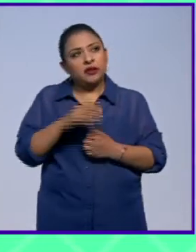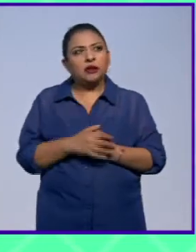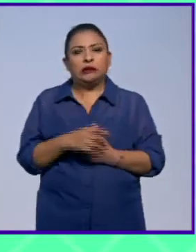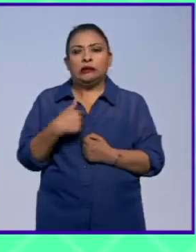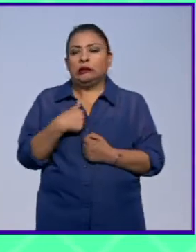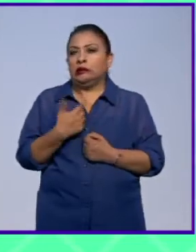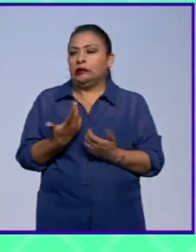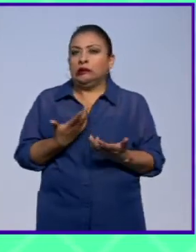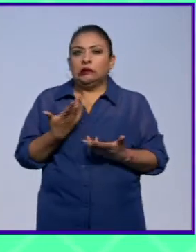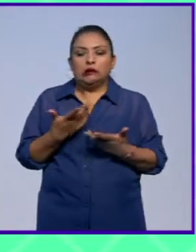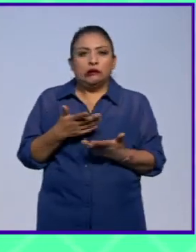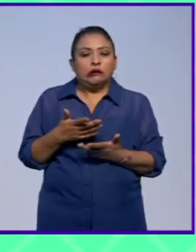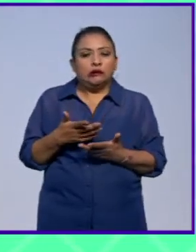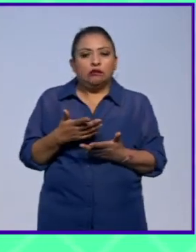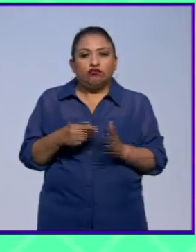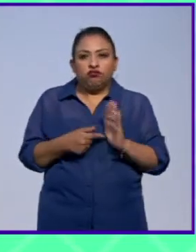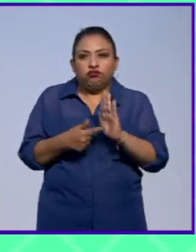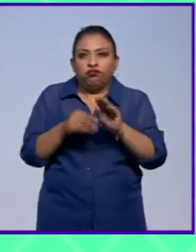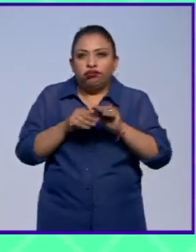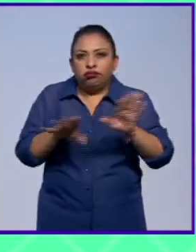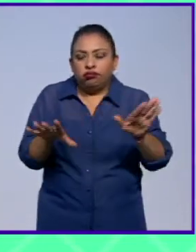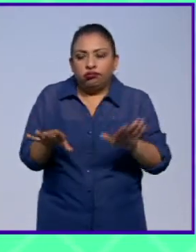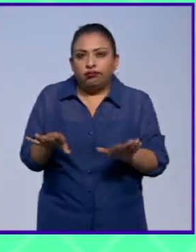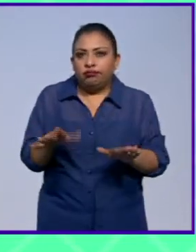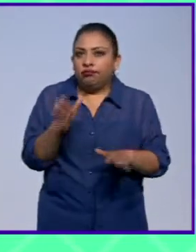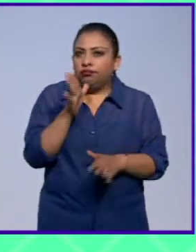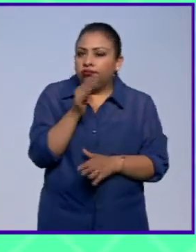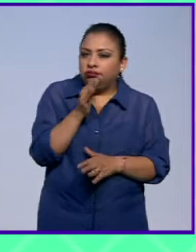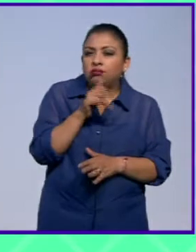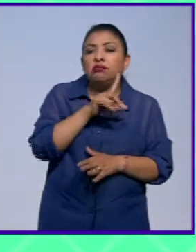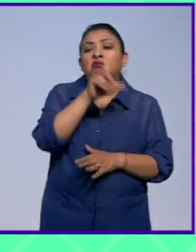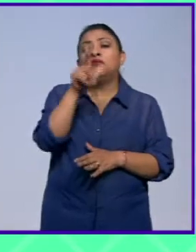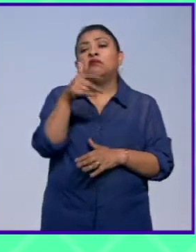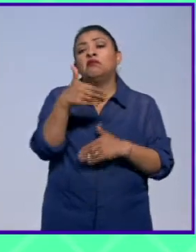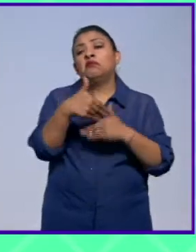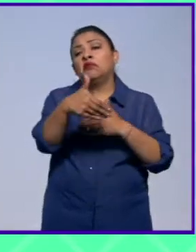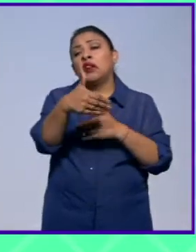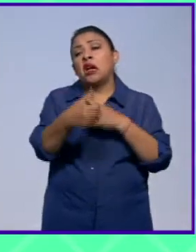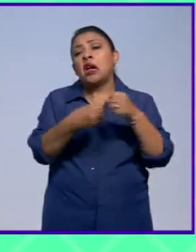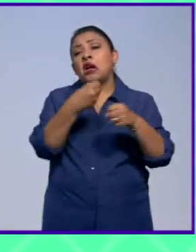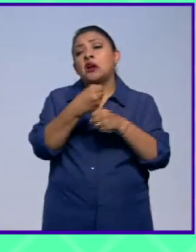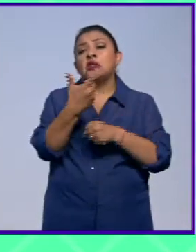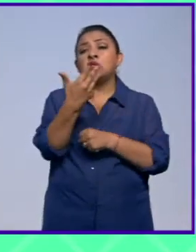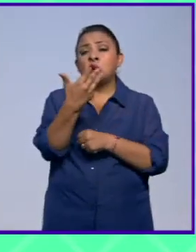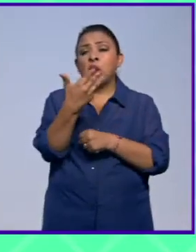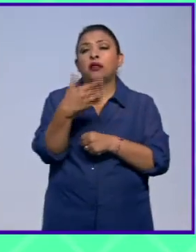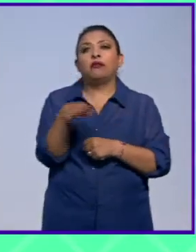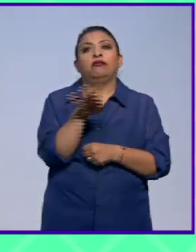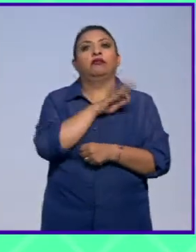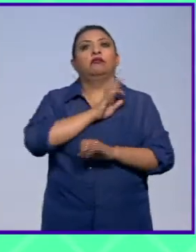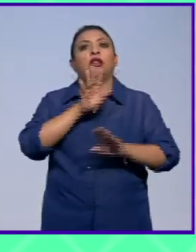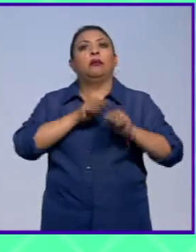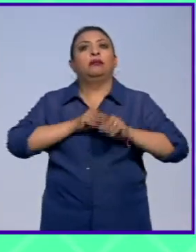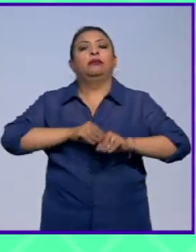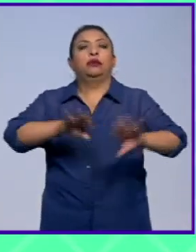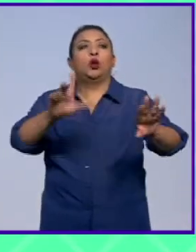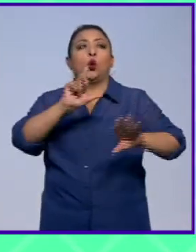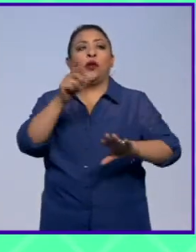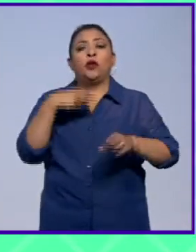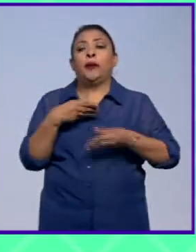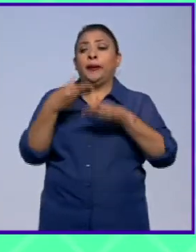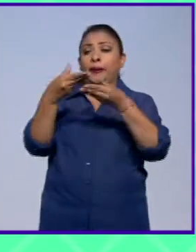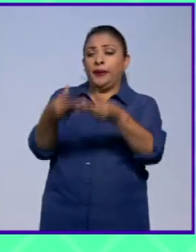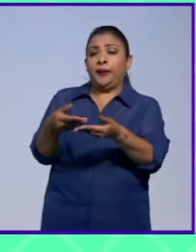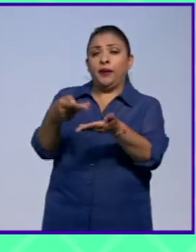atrevía a publicar sino hasta allá cerca de los 50 años porque cada vez que yo entregaba un